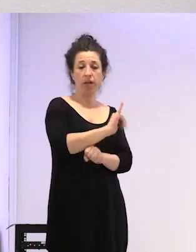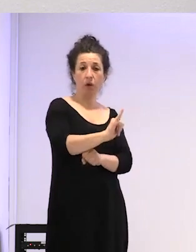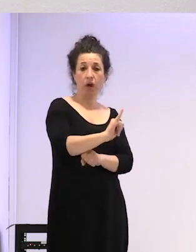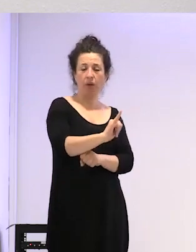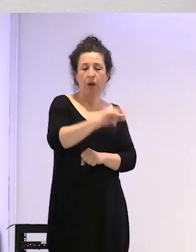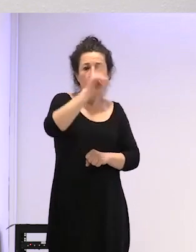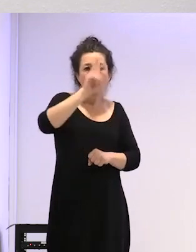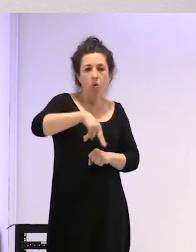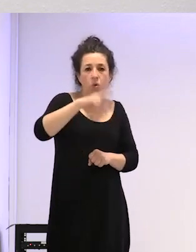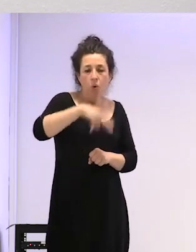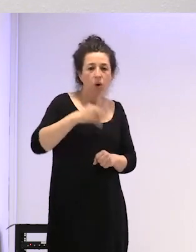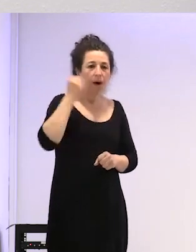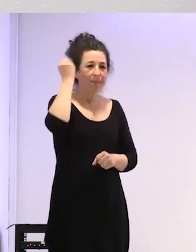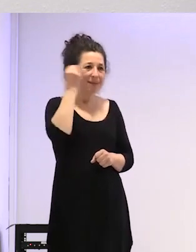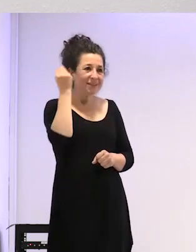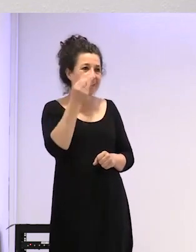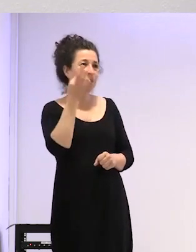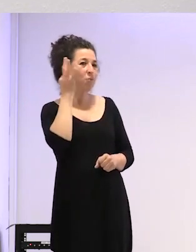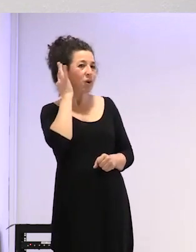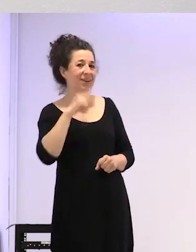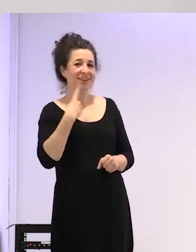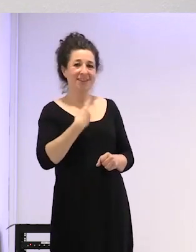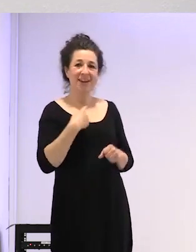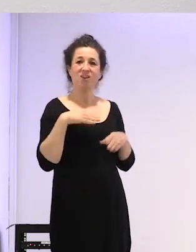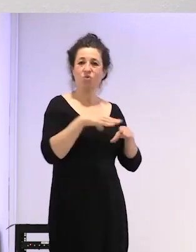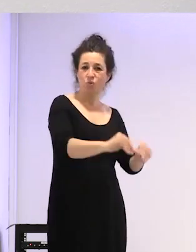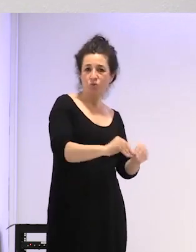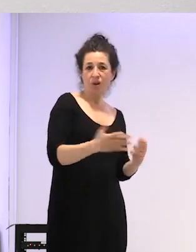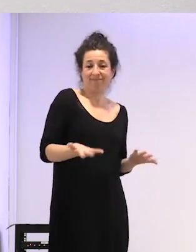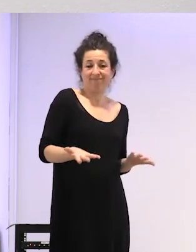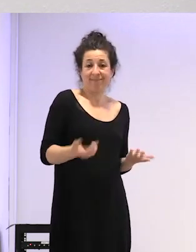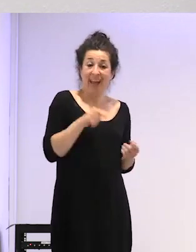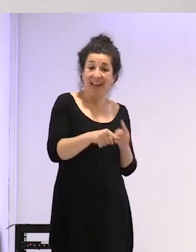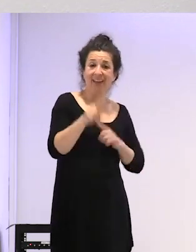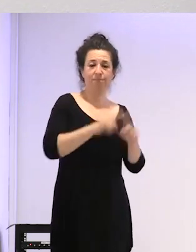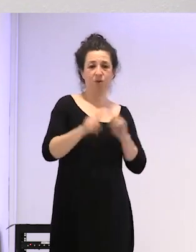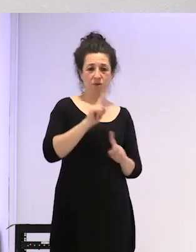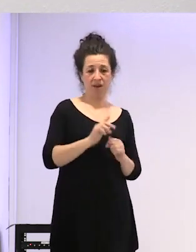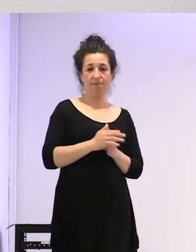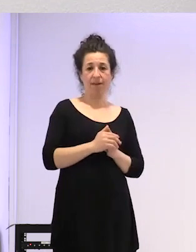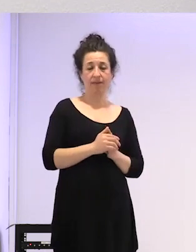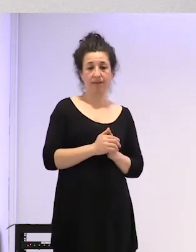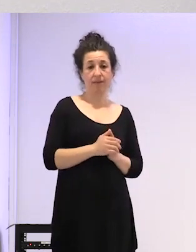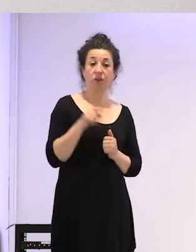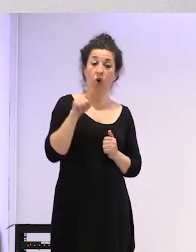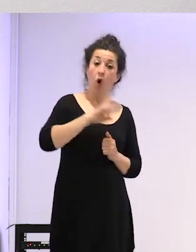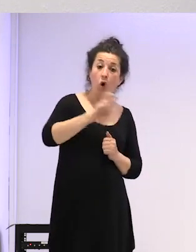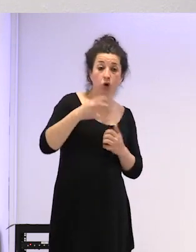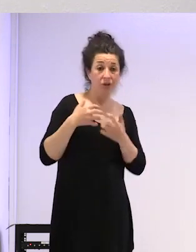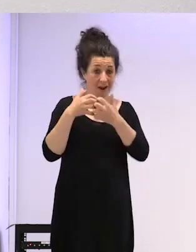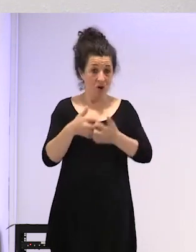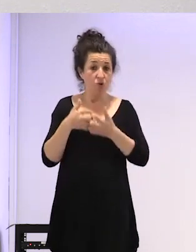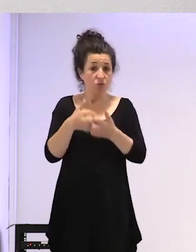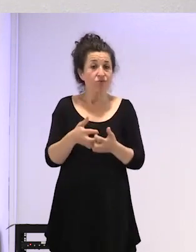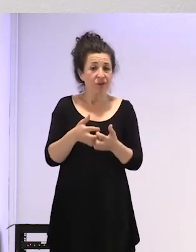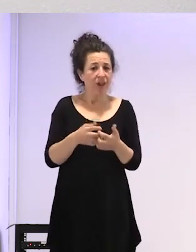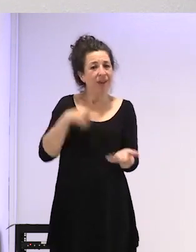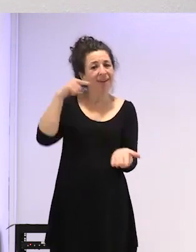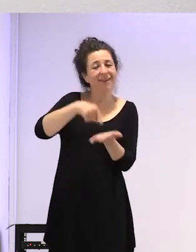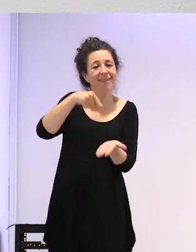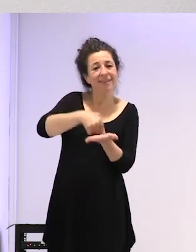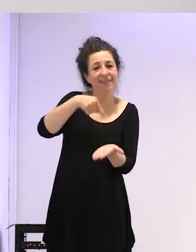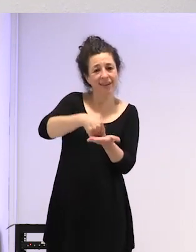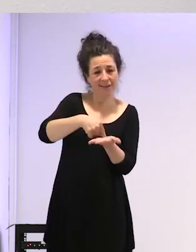que lo pudieran utilizar y este es el problema que es otra de las luchas que hay que hacer la de vida preivindicar que